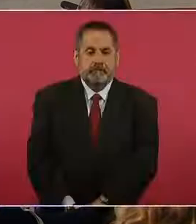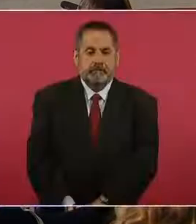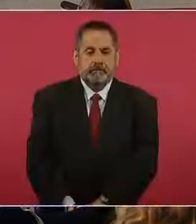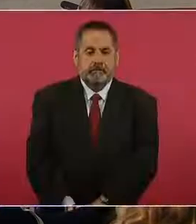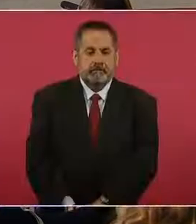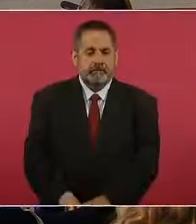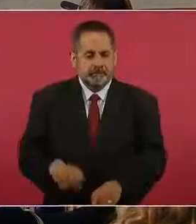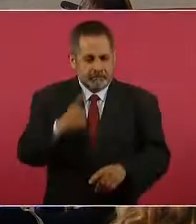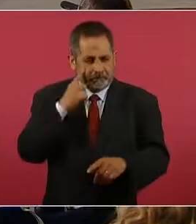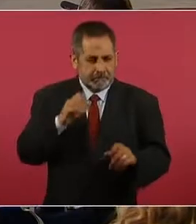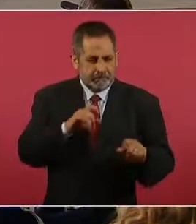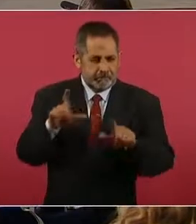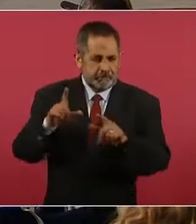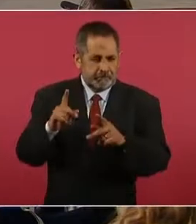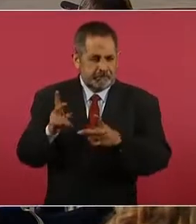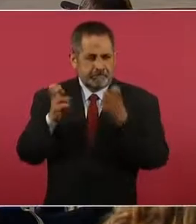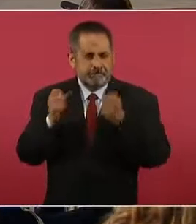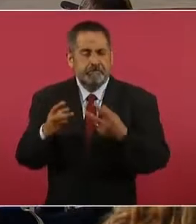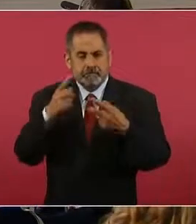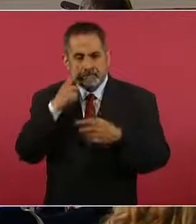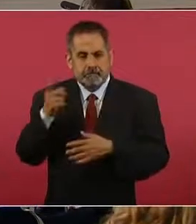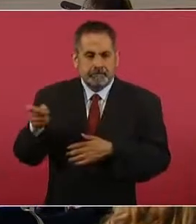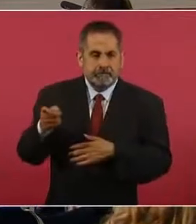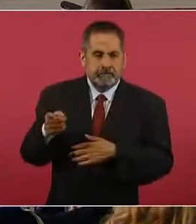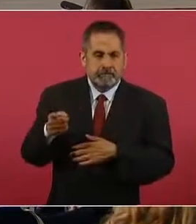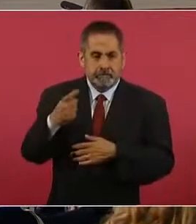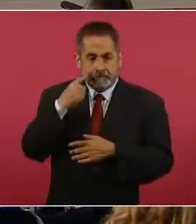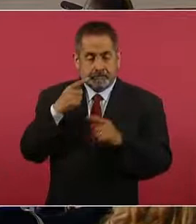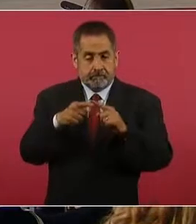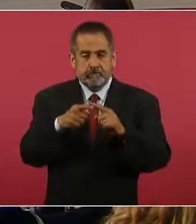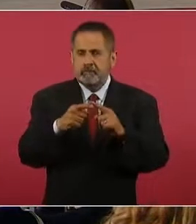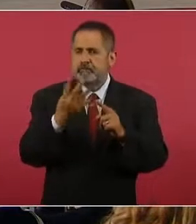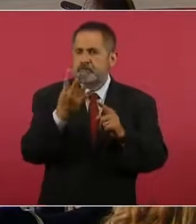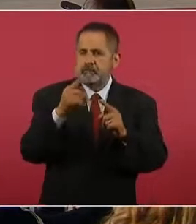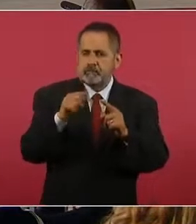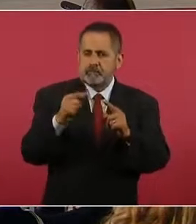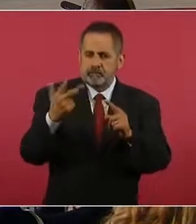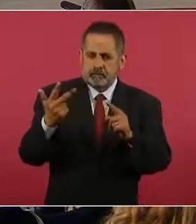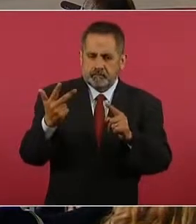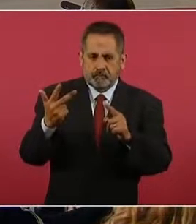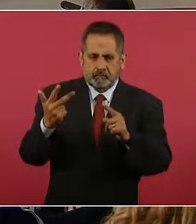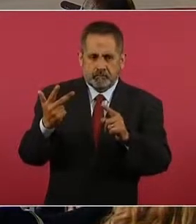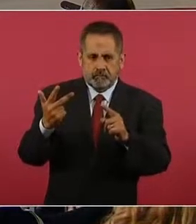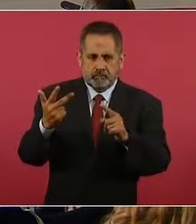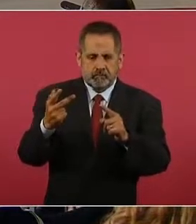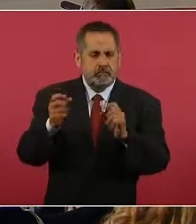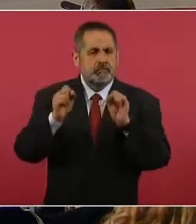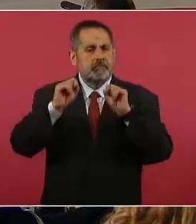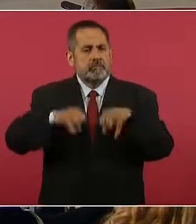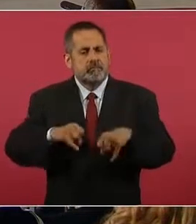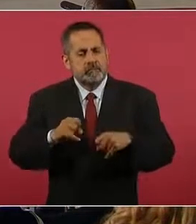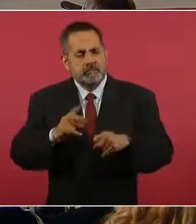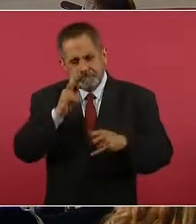los 10 separado, a ver, pero aquí es 4.8, a ver, sin violencia,